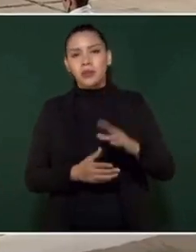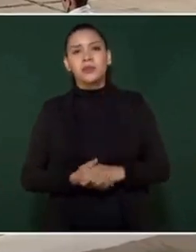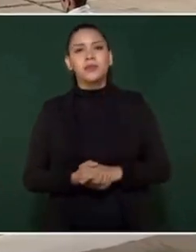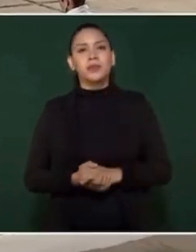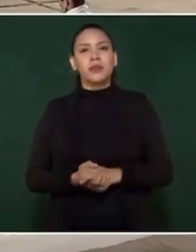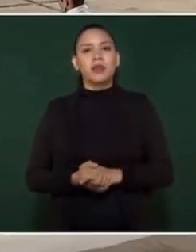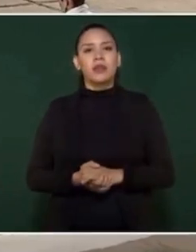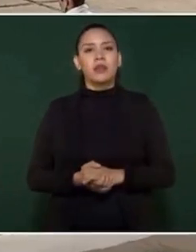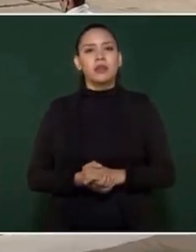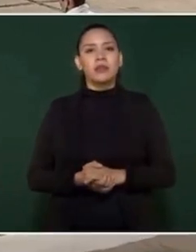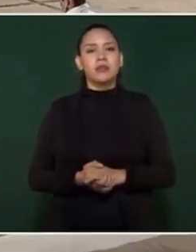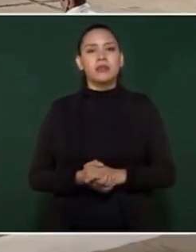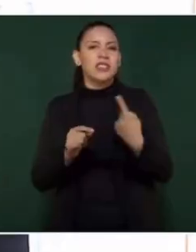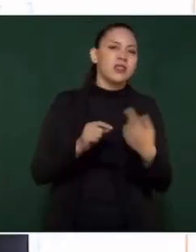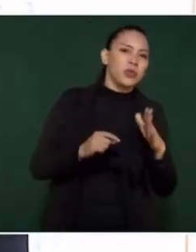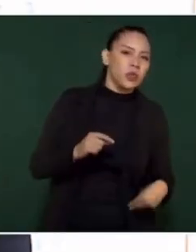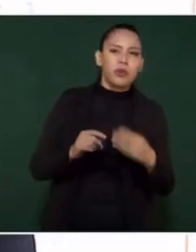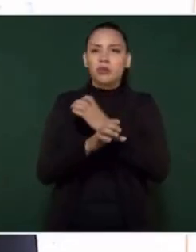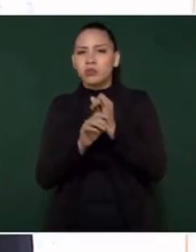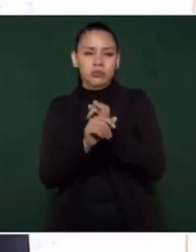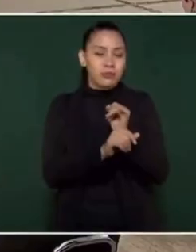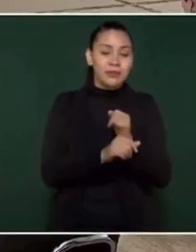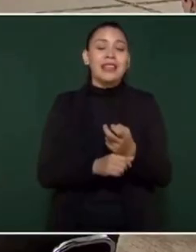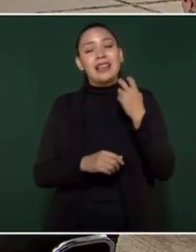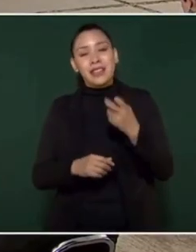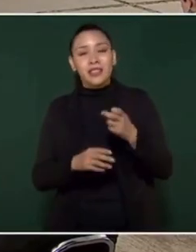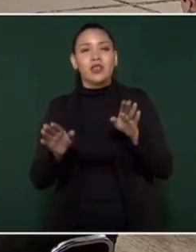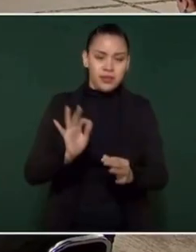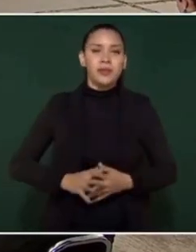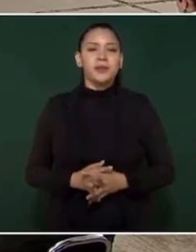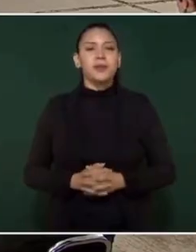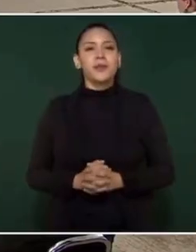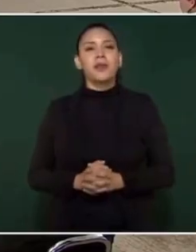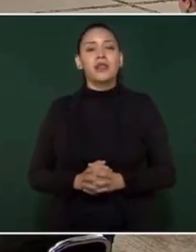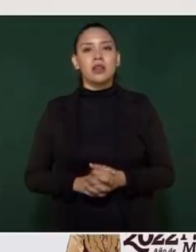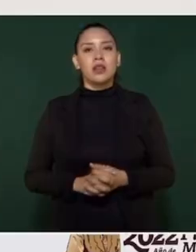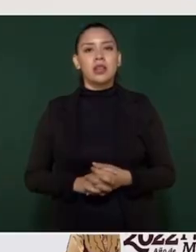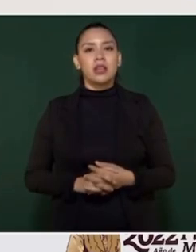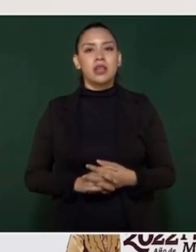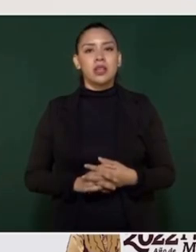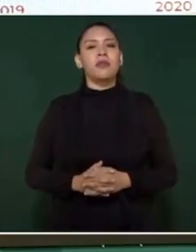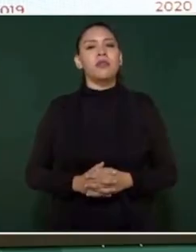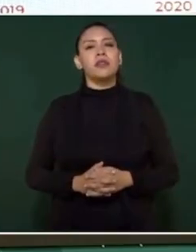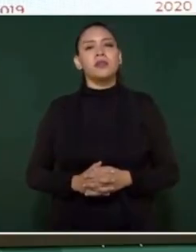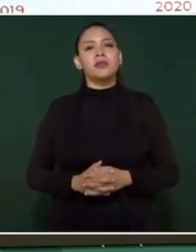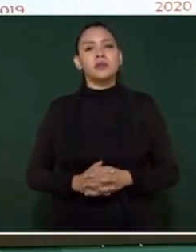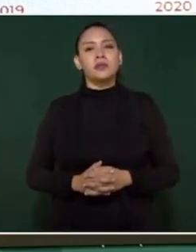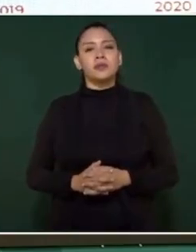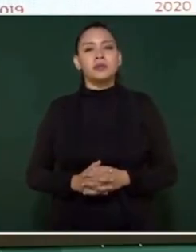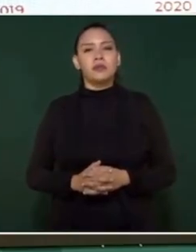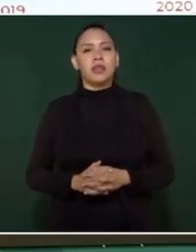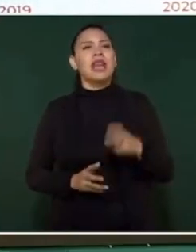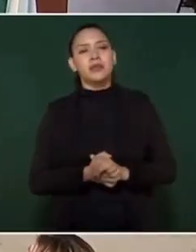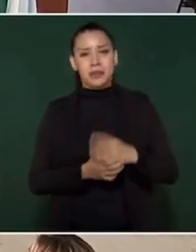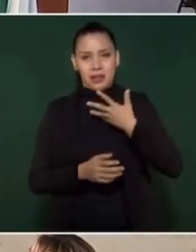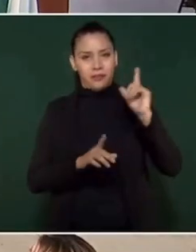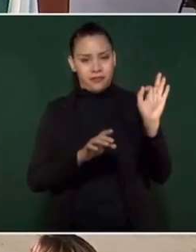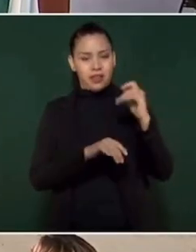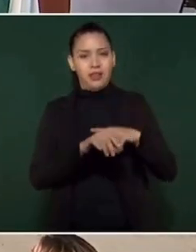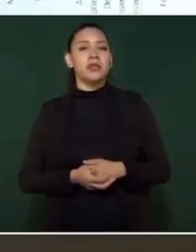Veamos lo de homicidios. Y esto es el resultado en Tamaulipas. ¿Por qué se ha logrado esto?